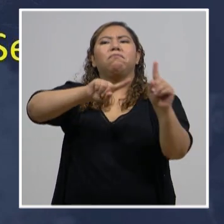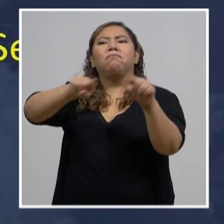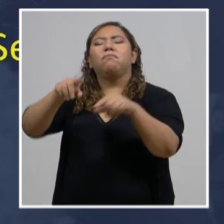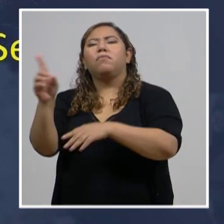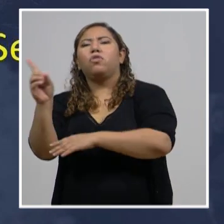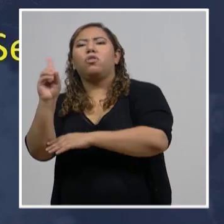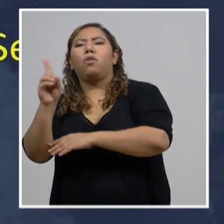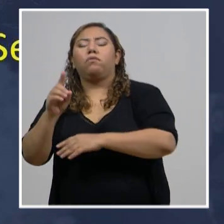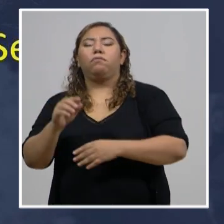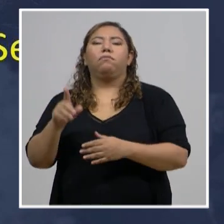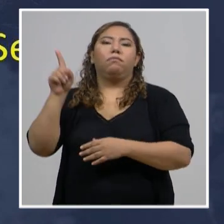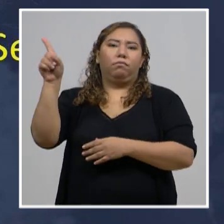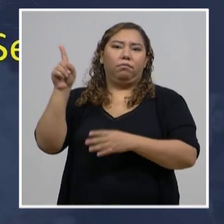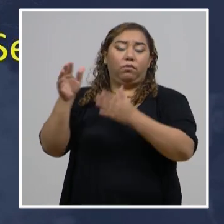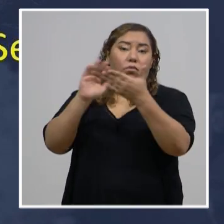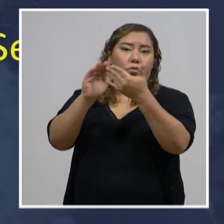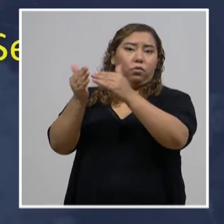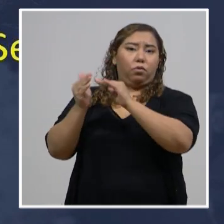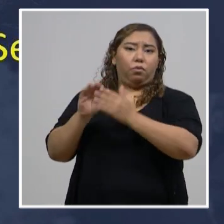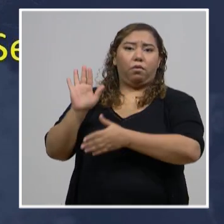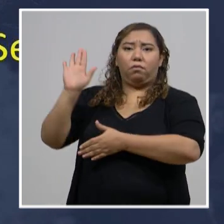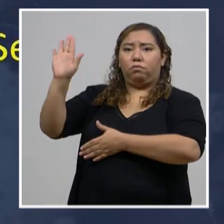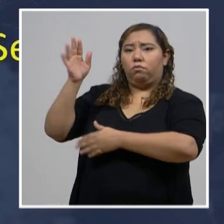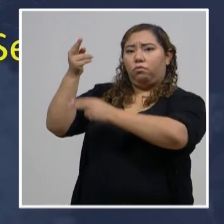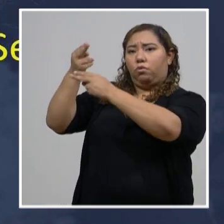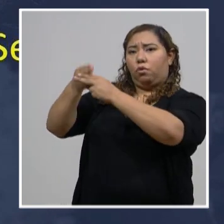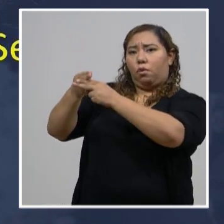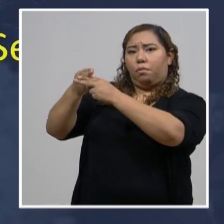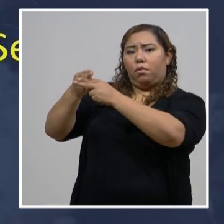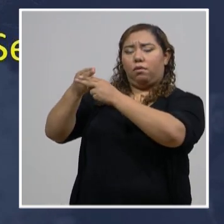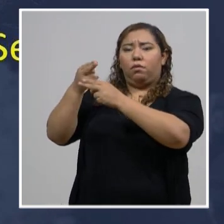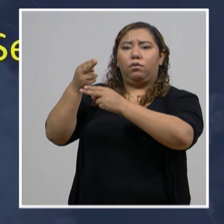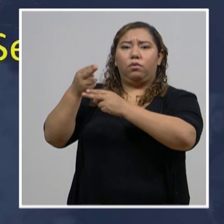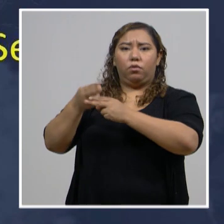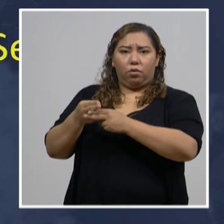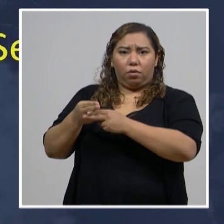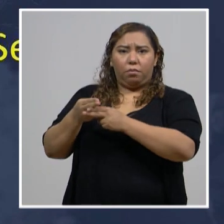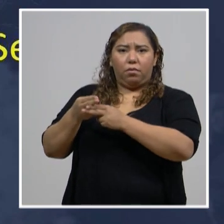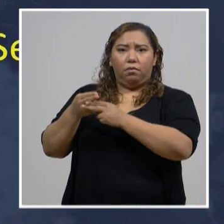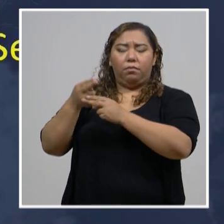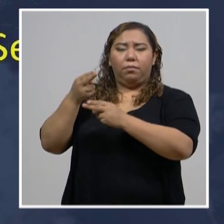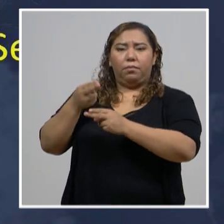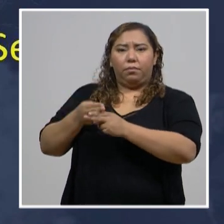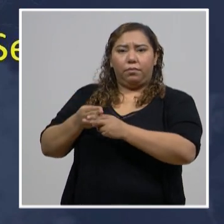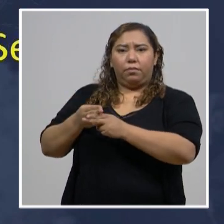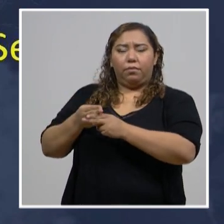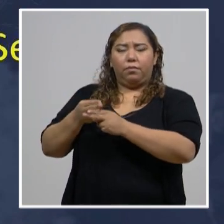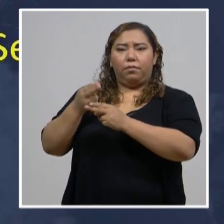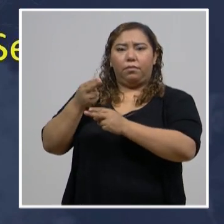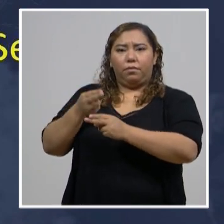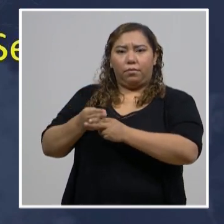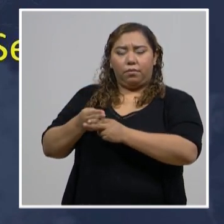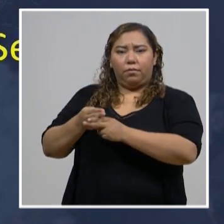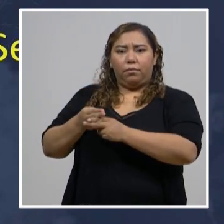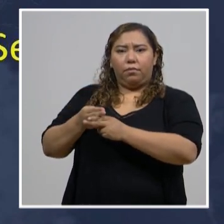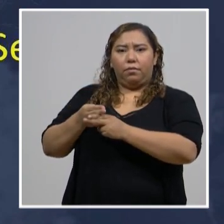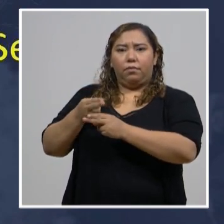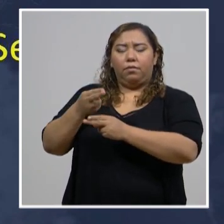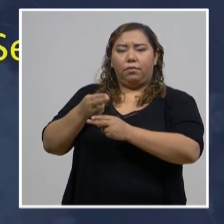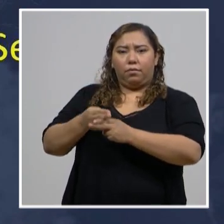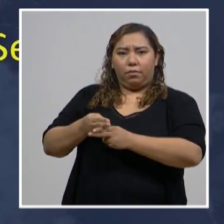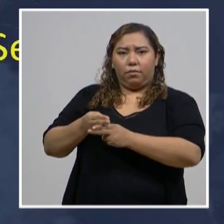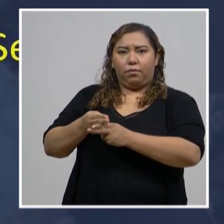En las siguientes colonias, Los Girasoles, El Tablón, Sagastume, Mololoa, Nueva Australia,